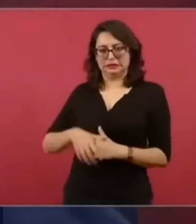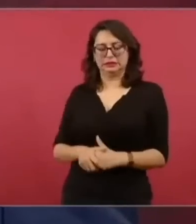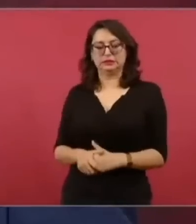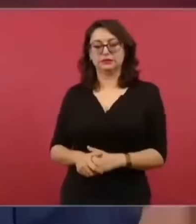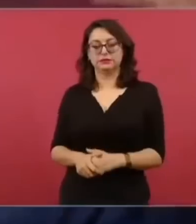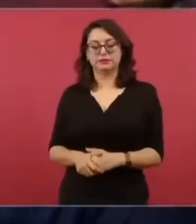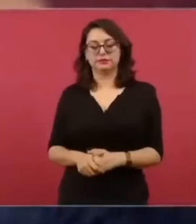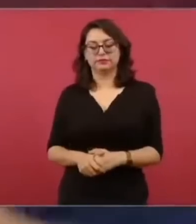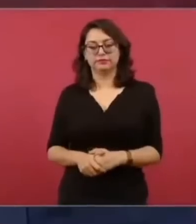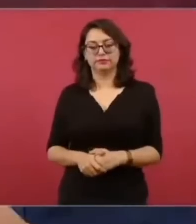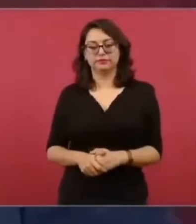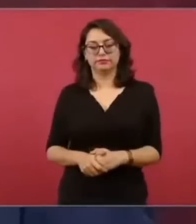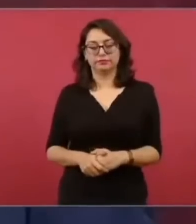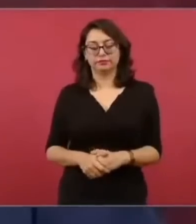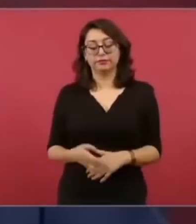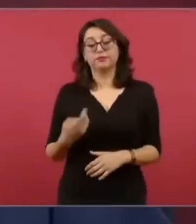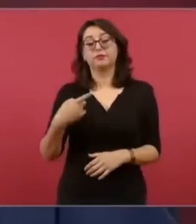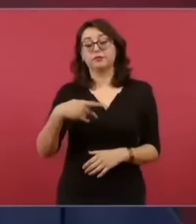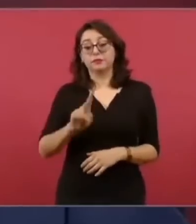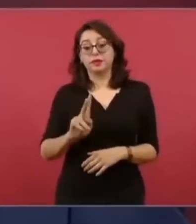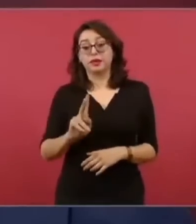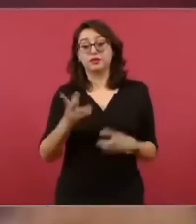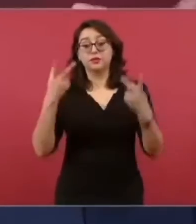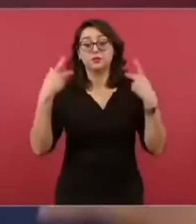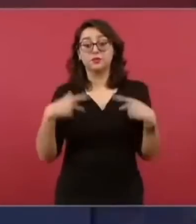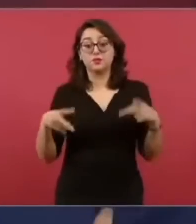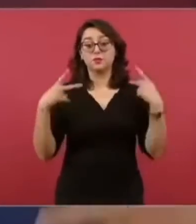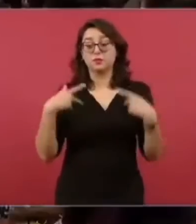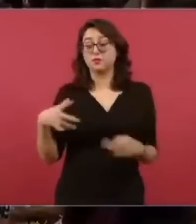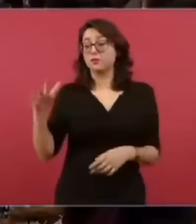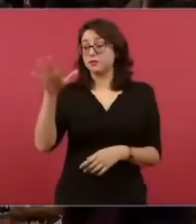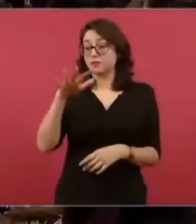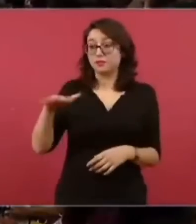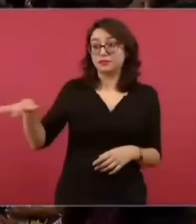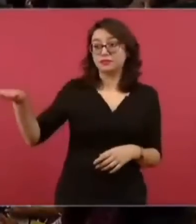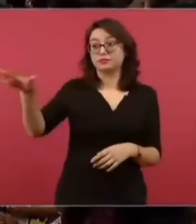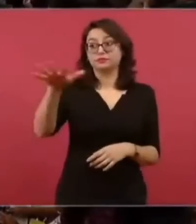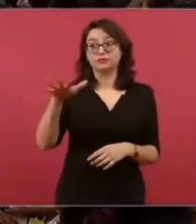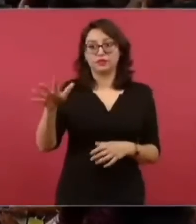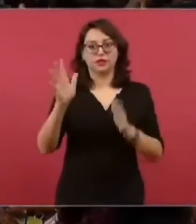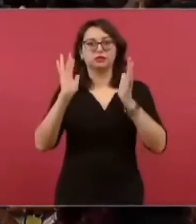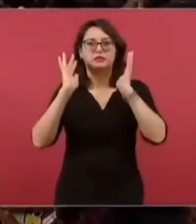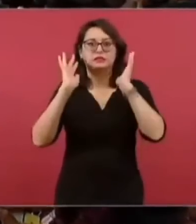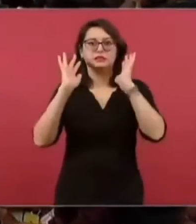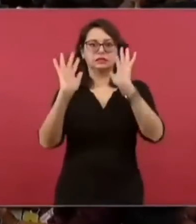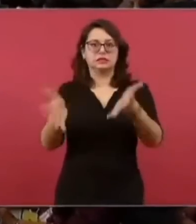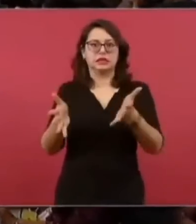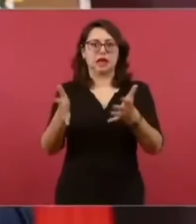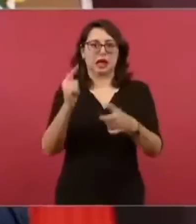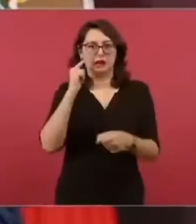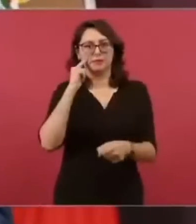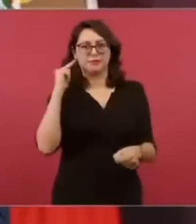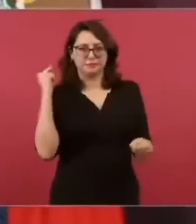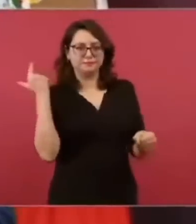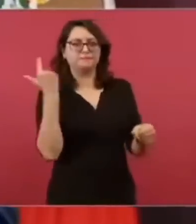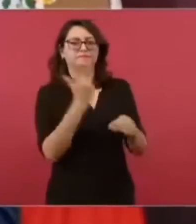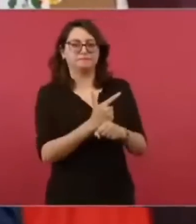Y como ya el pueblo despertó, está consciente, y está